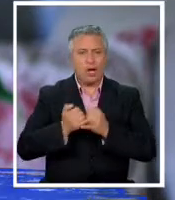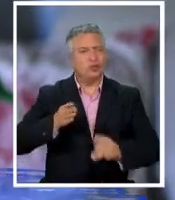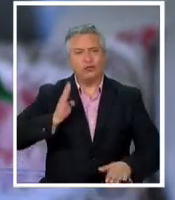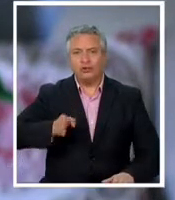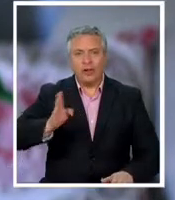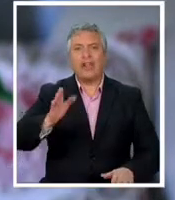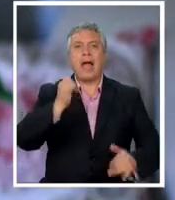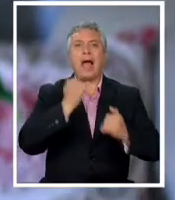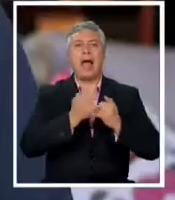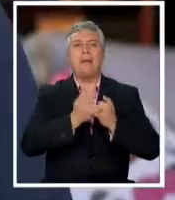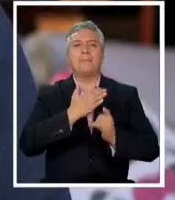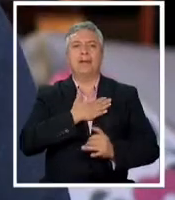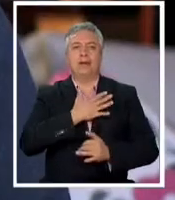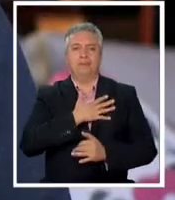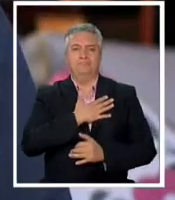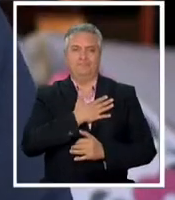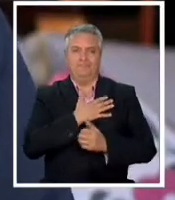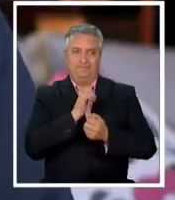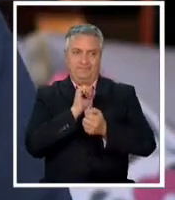amigos del alma